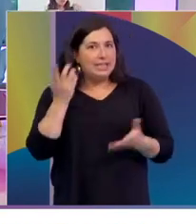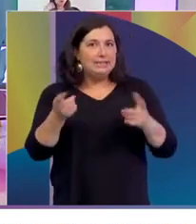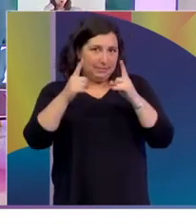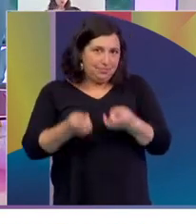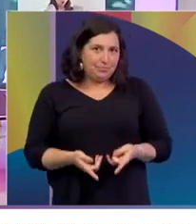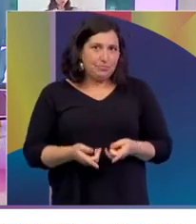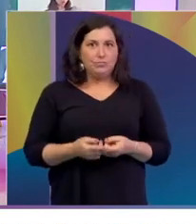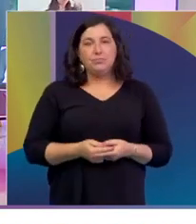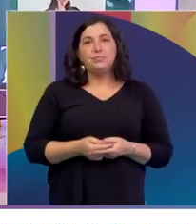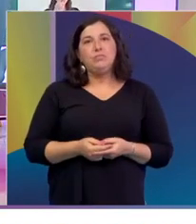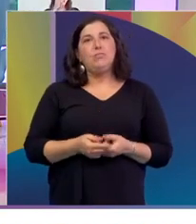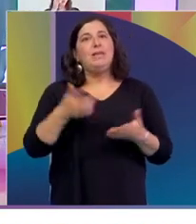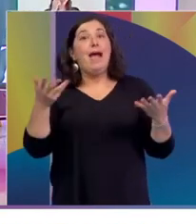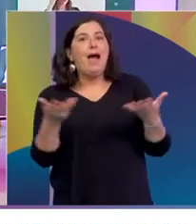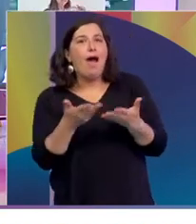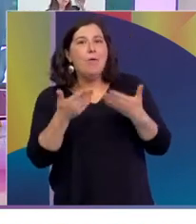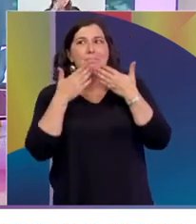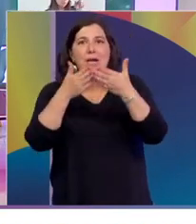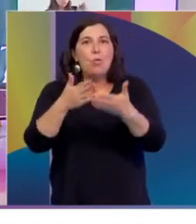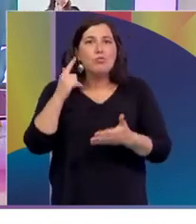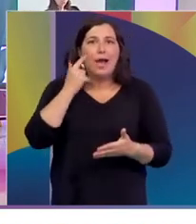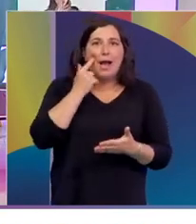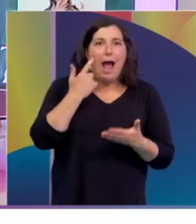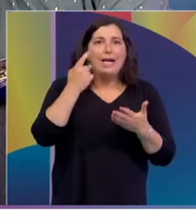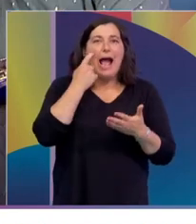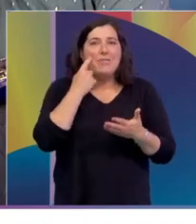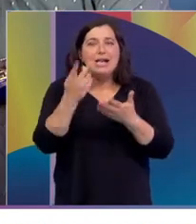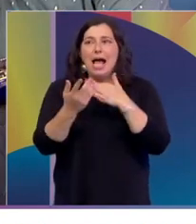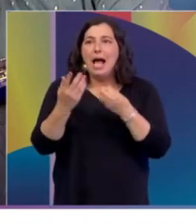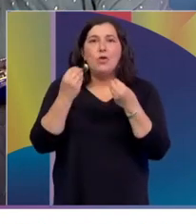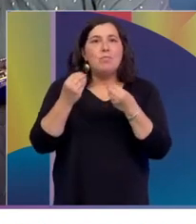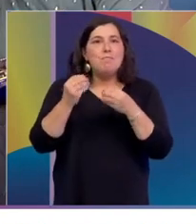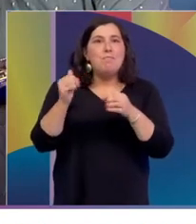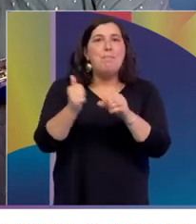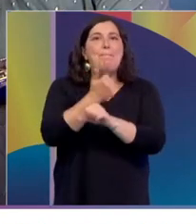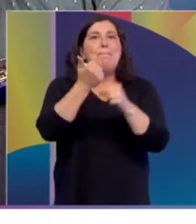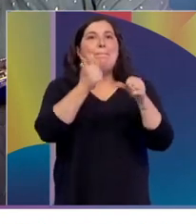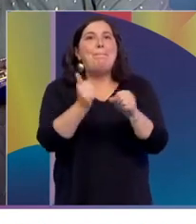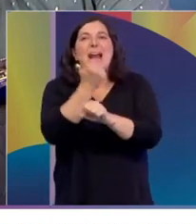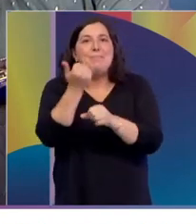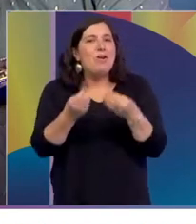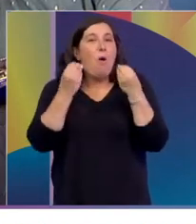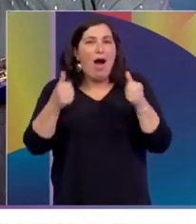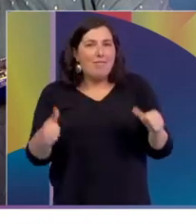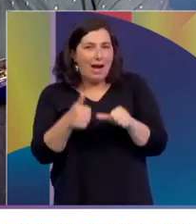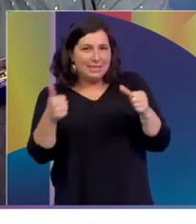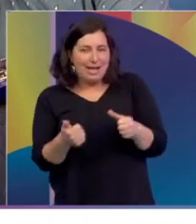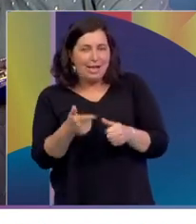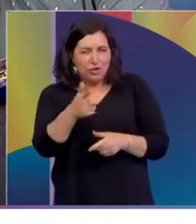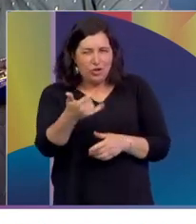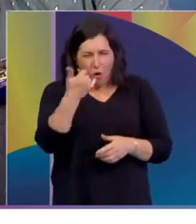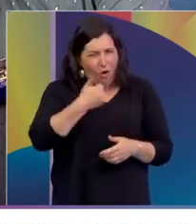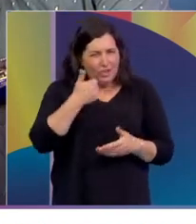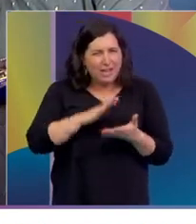con el premio, ¿cómo va a ir destinado? Contanos un poco de esos talleres que van a estar realizando para